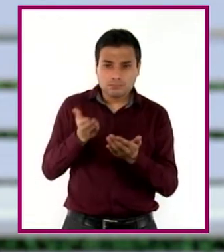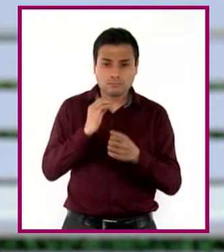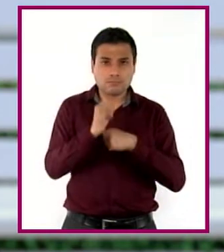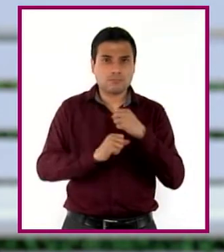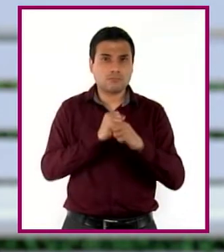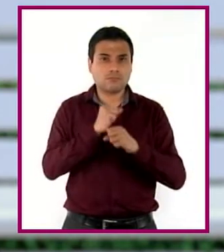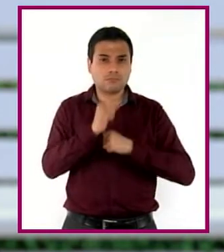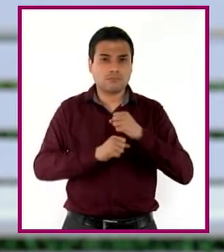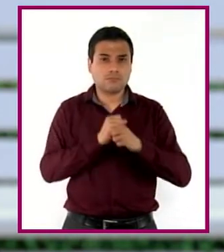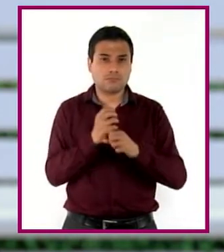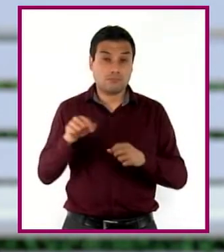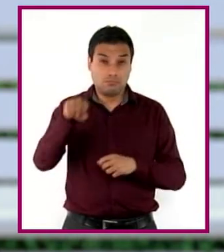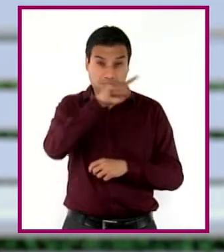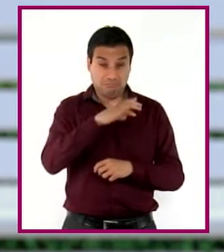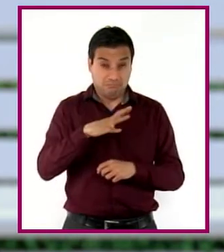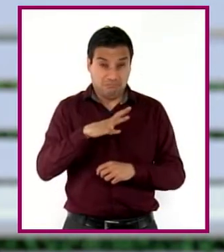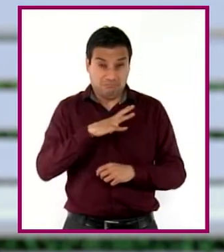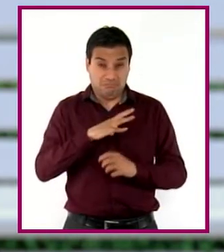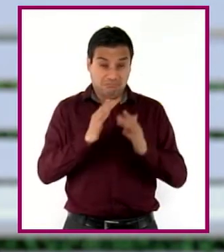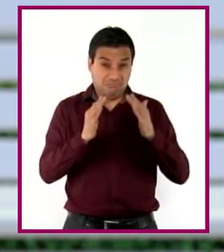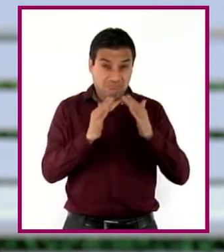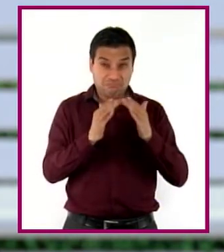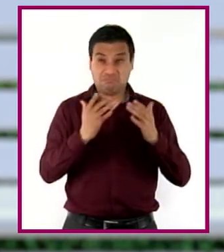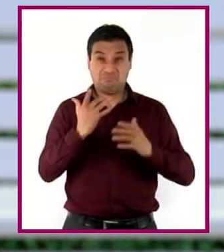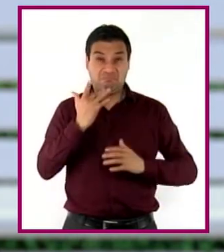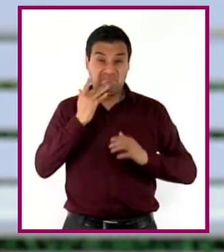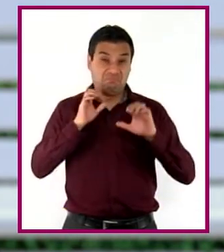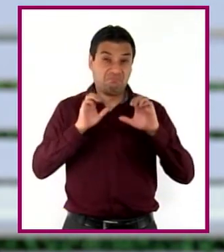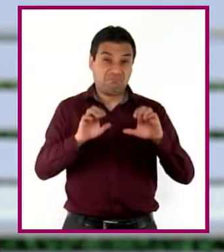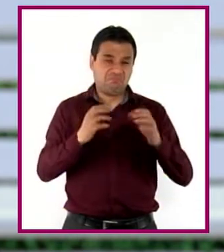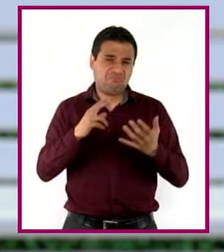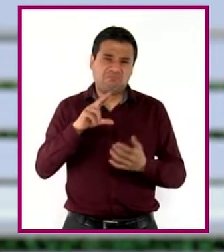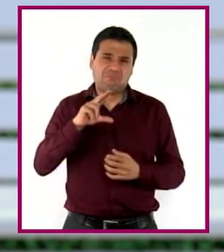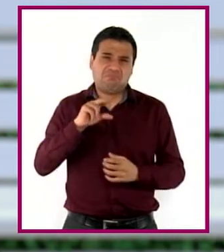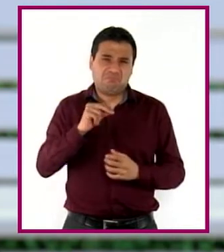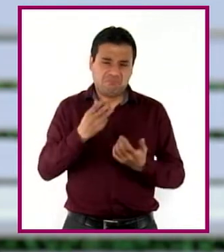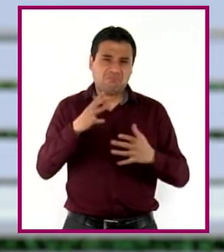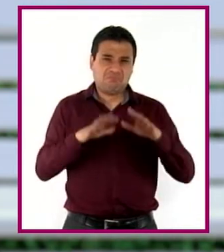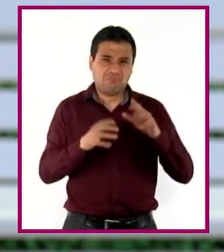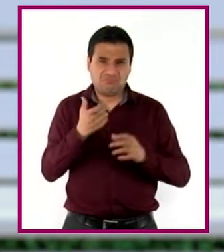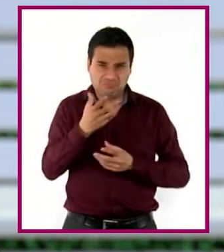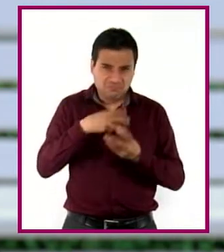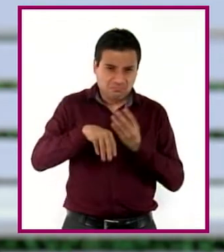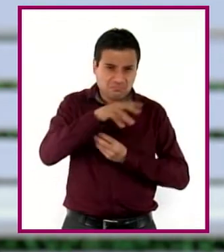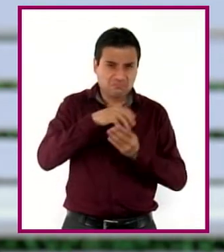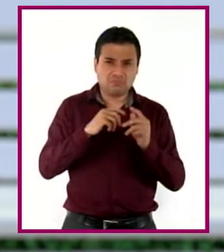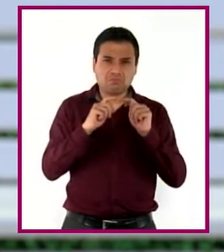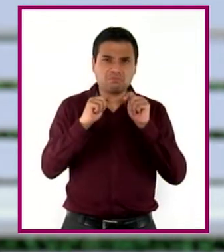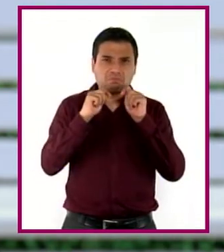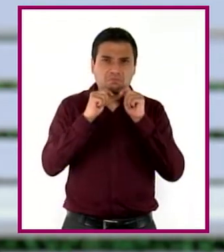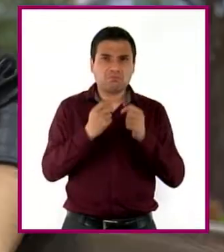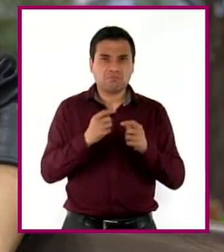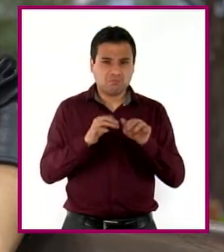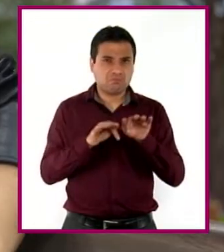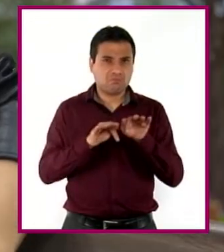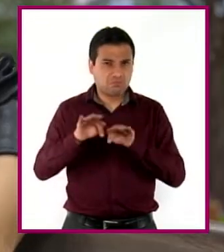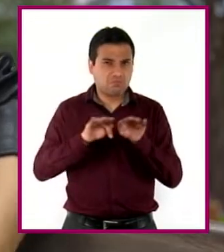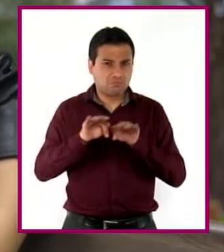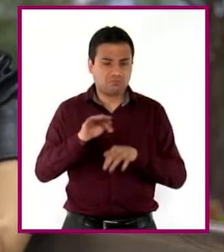Ciertamente no vivimos con lujos ni nada. Y a veces hay momentos difíciles, como ahora que mi papá se enfermó. Pero siempre hay trabajo.